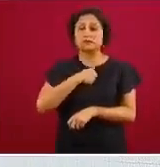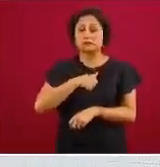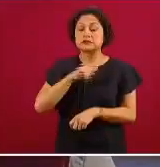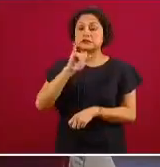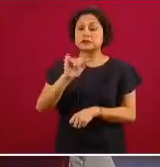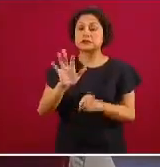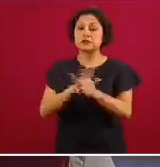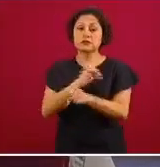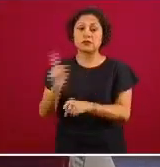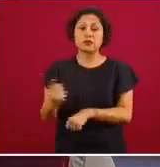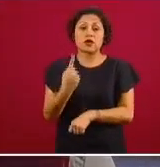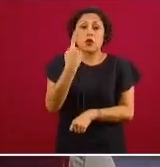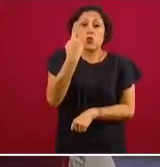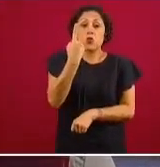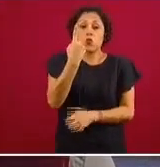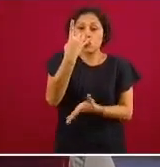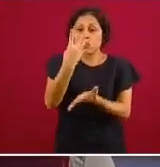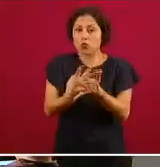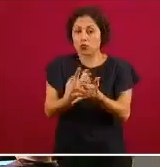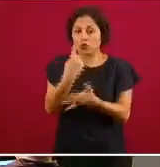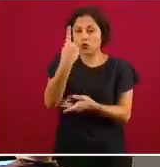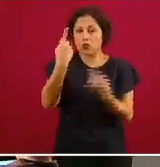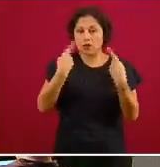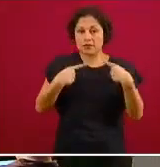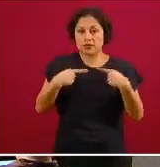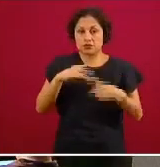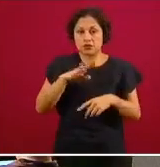relatado en el curso de la semana la siguiente